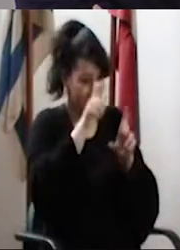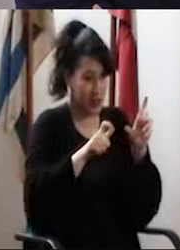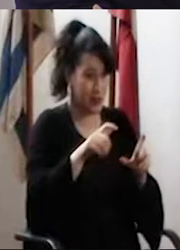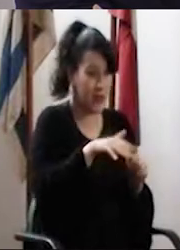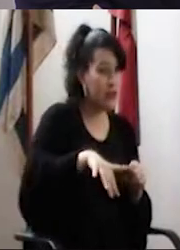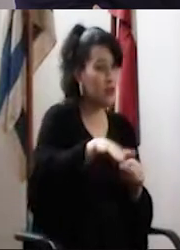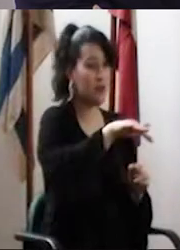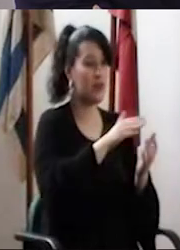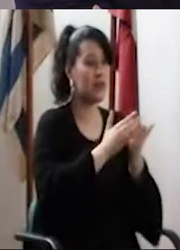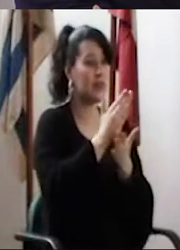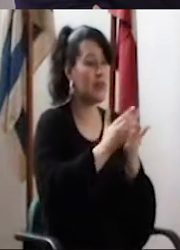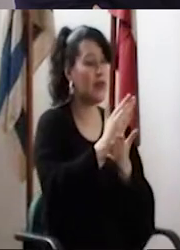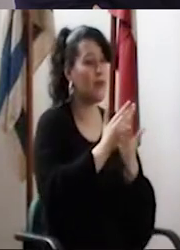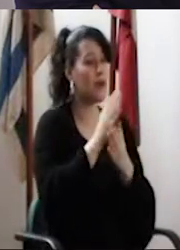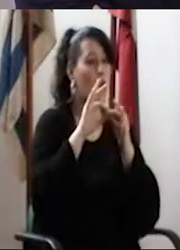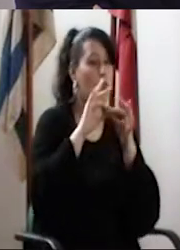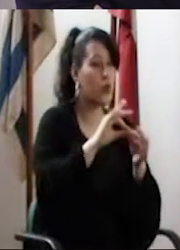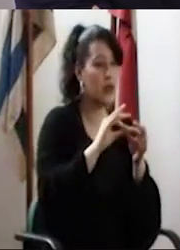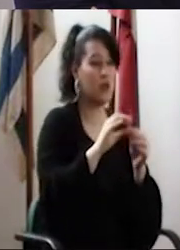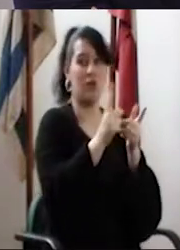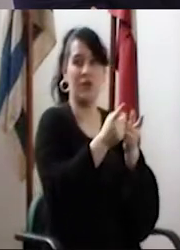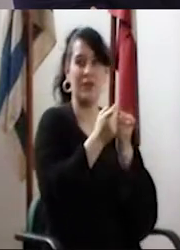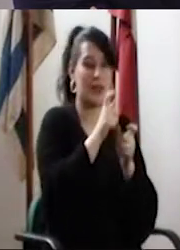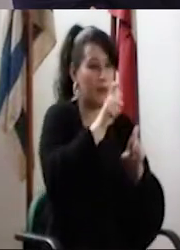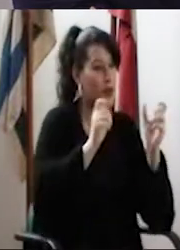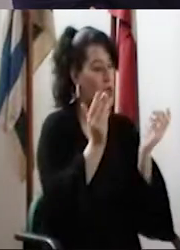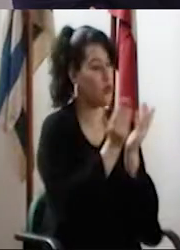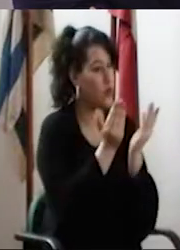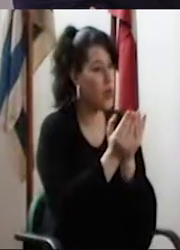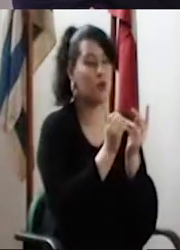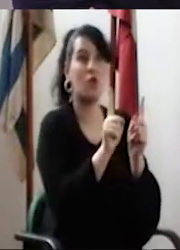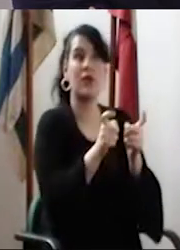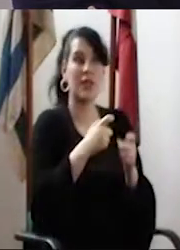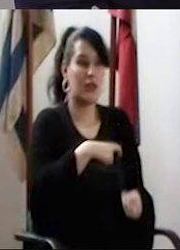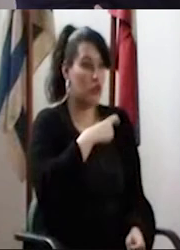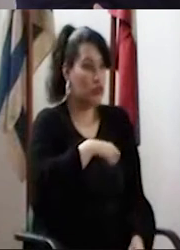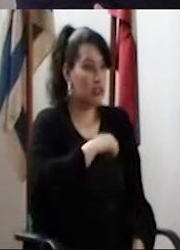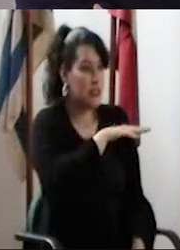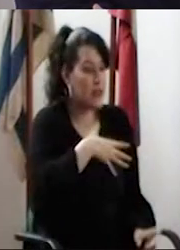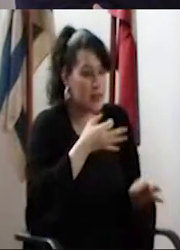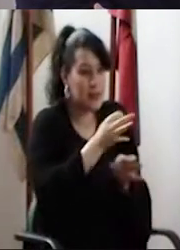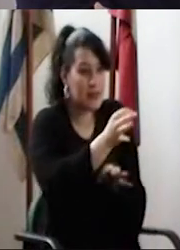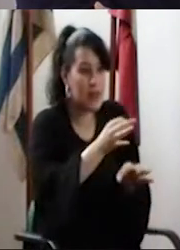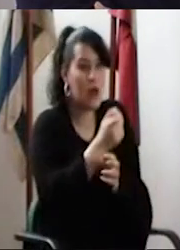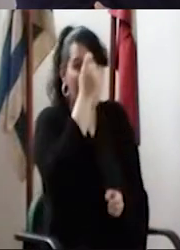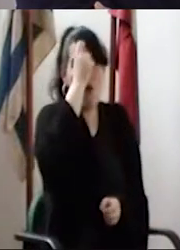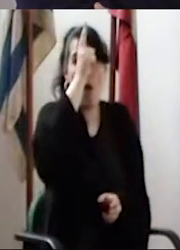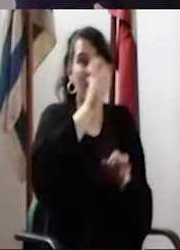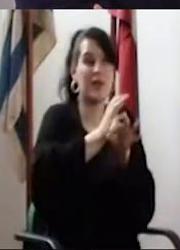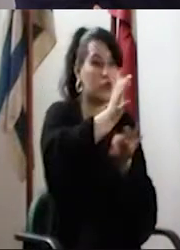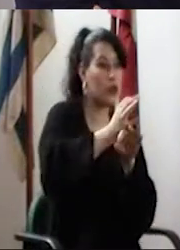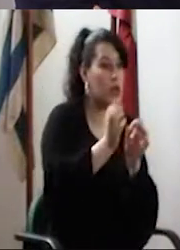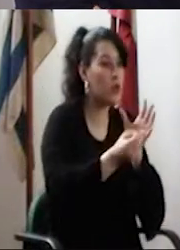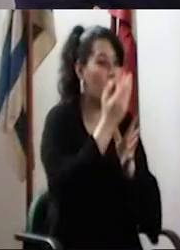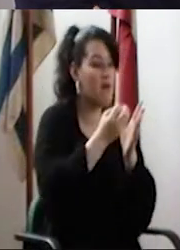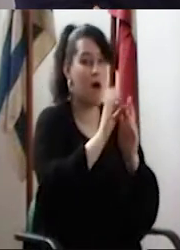cuerpo docente, la estructura docente, se va haciendo en función de qué, de las necesidades de los estudiantes, de las necesidades de la sociedad, de que está requiriendo